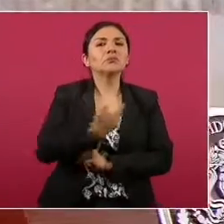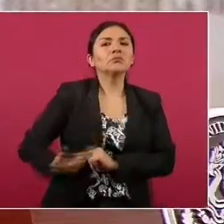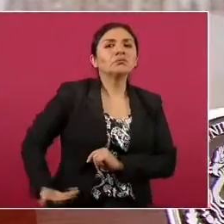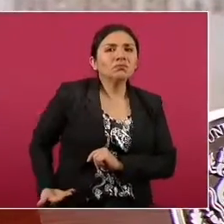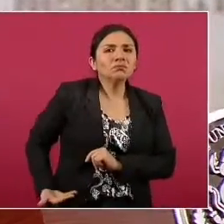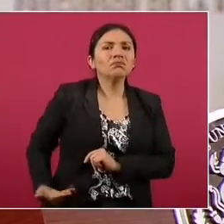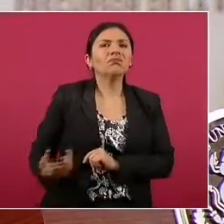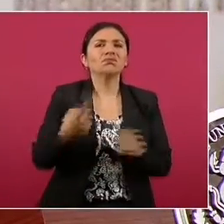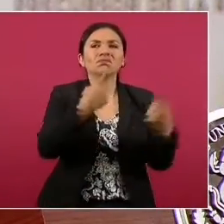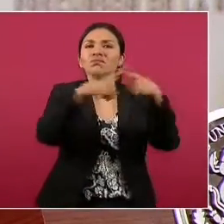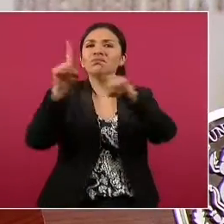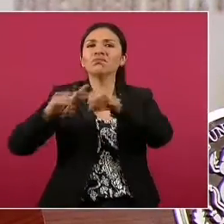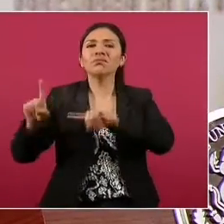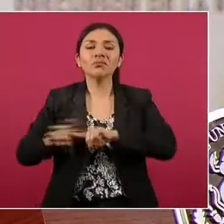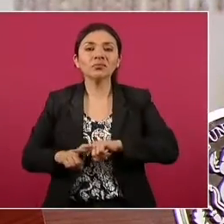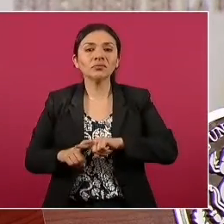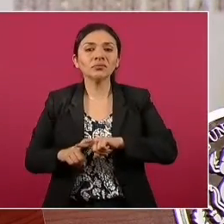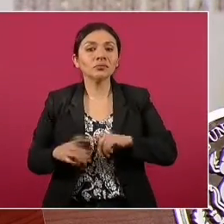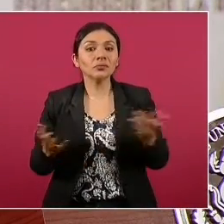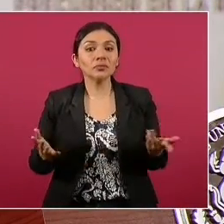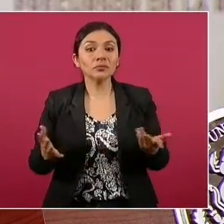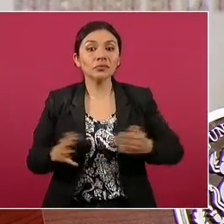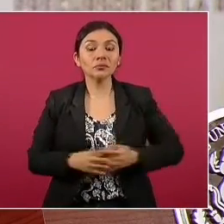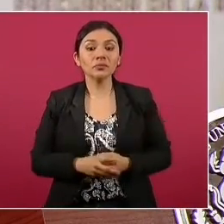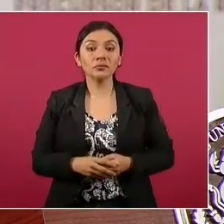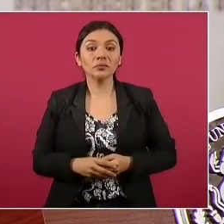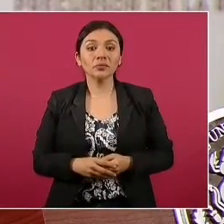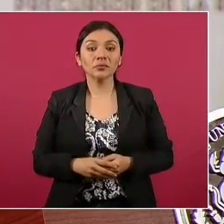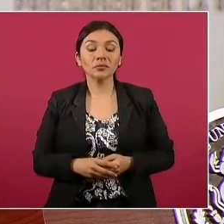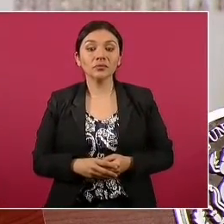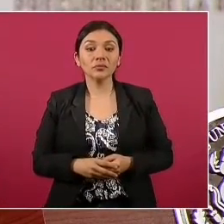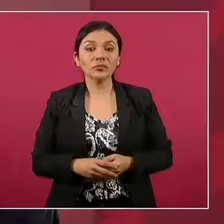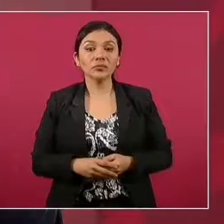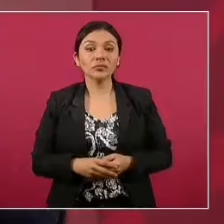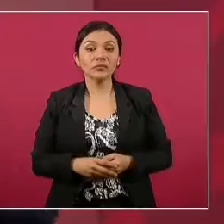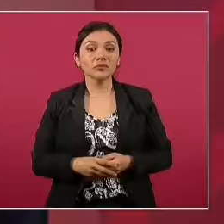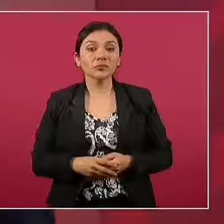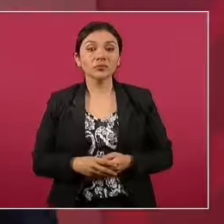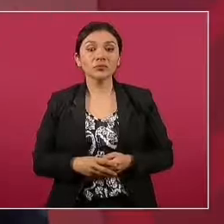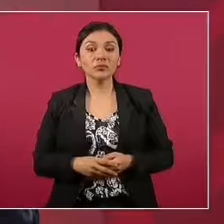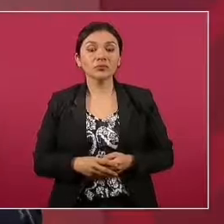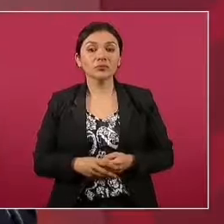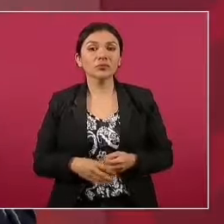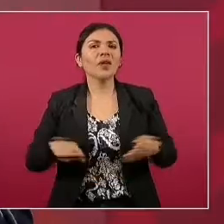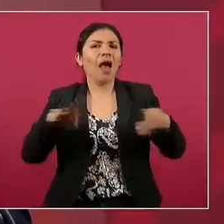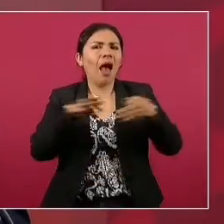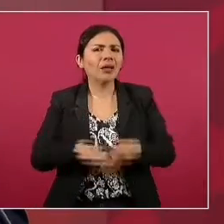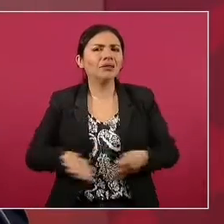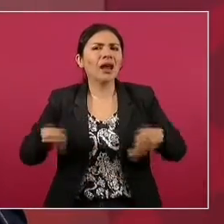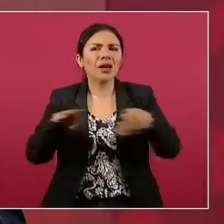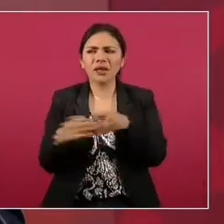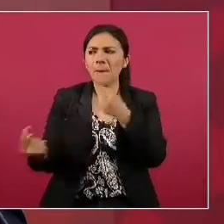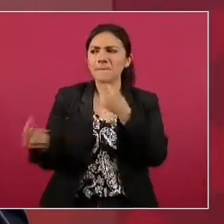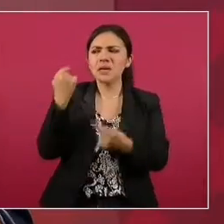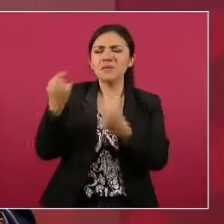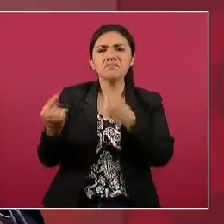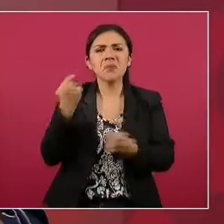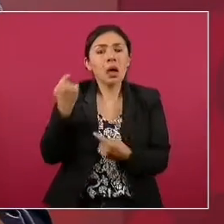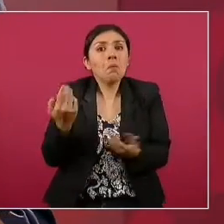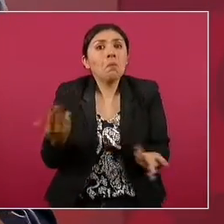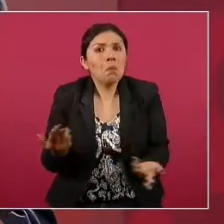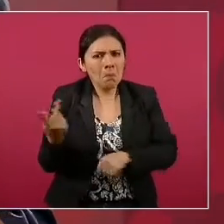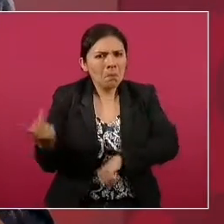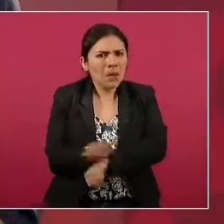constantemente no pasa nada.